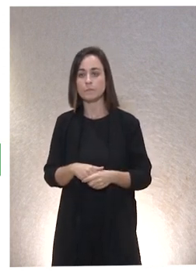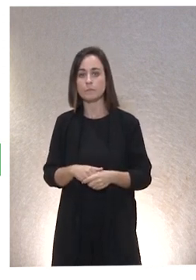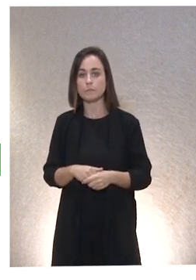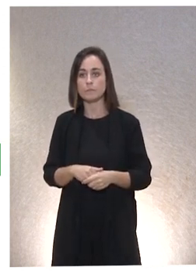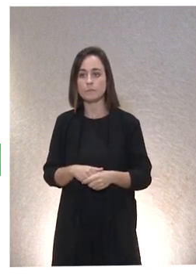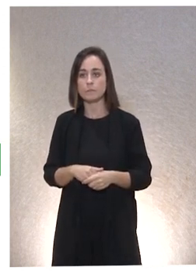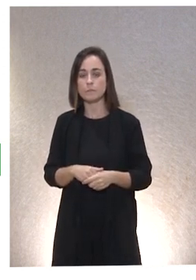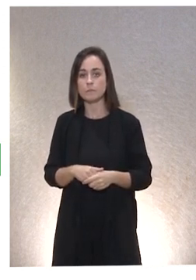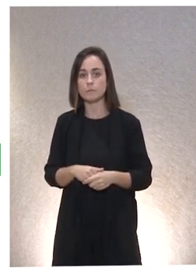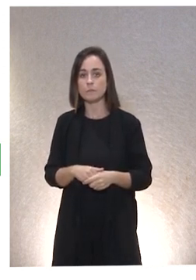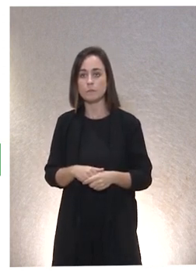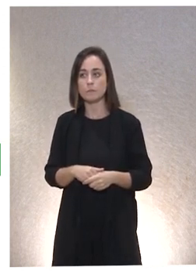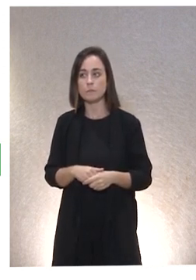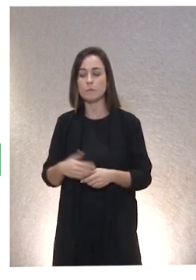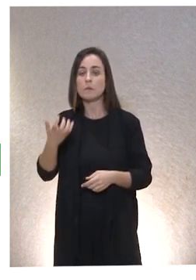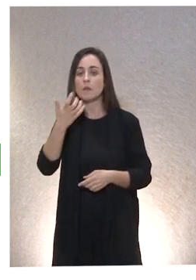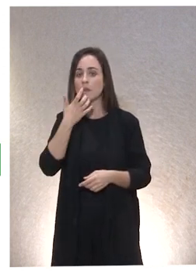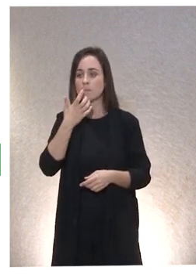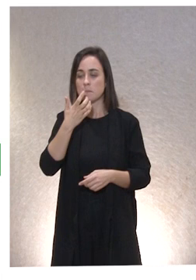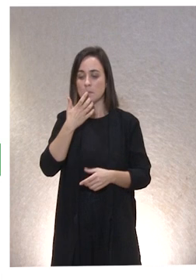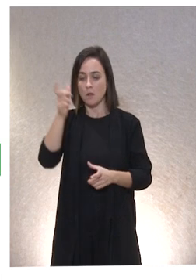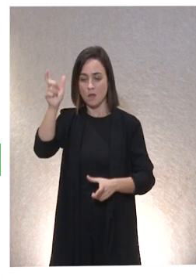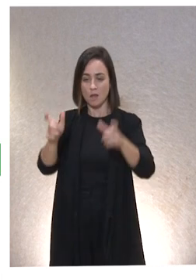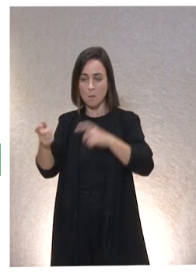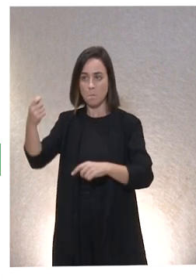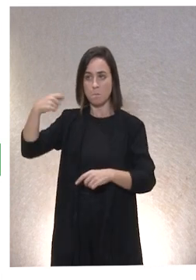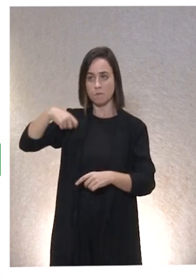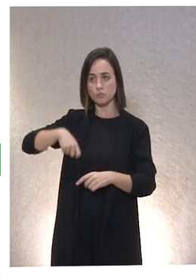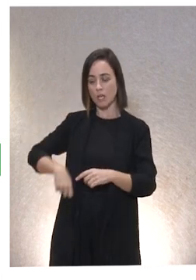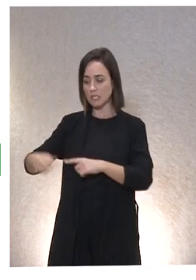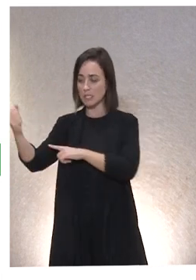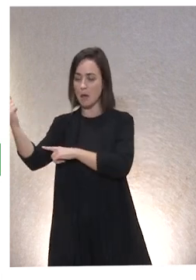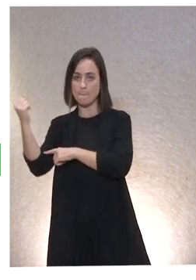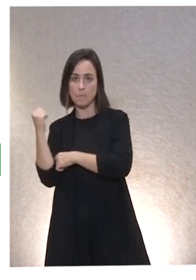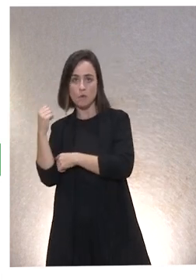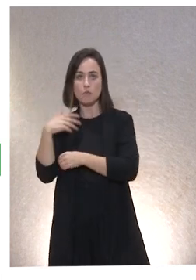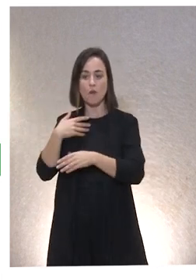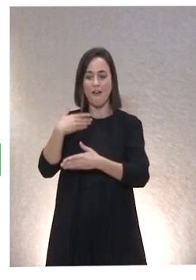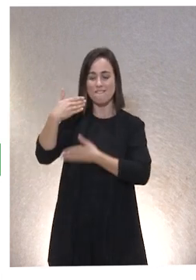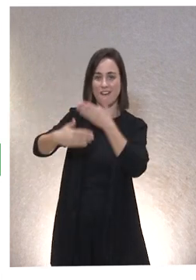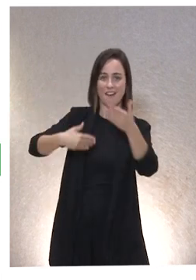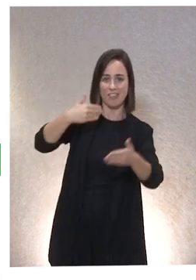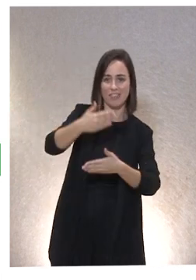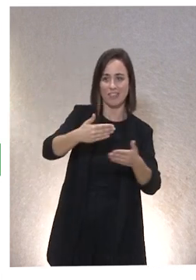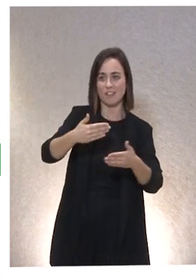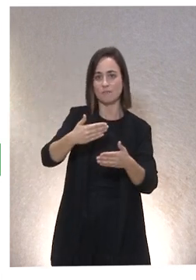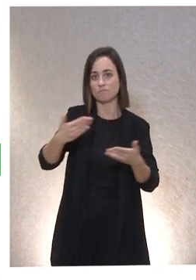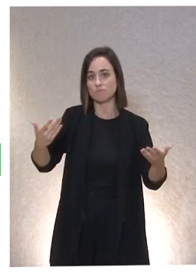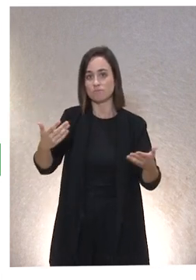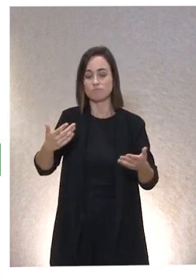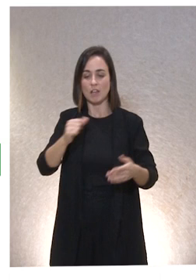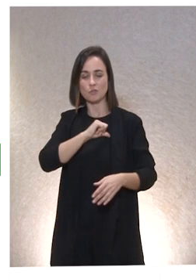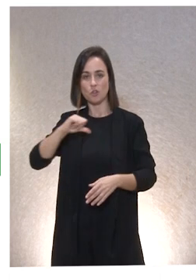con las cuales, profesionales, padres, etcétera, pues, les han apoyado y han tenido unos avances espectaculares en la